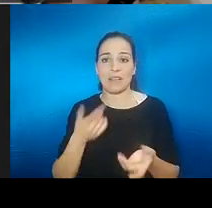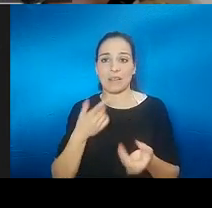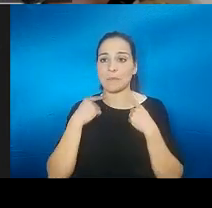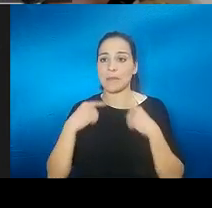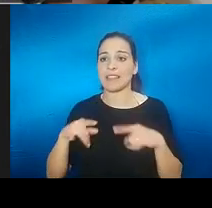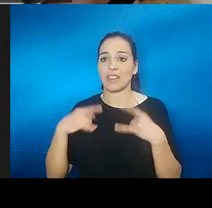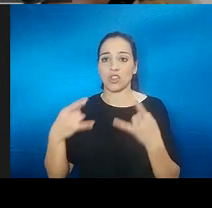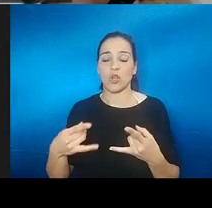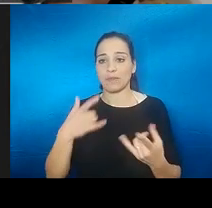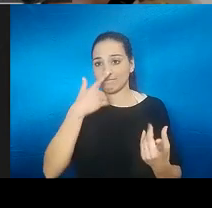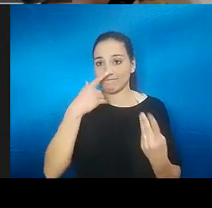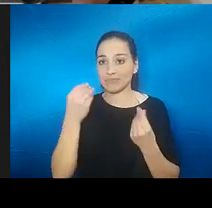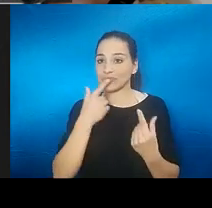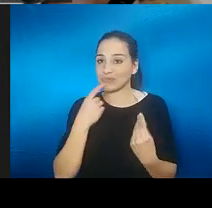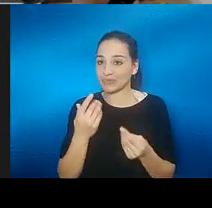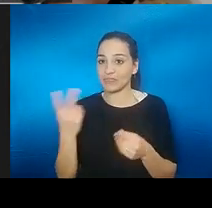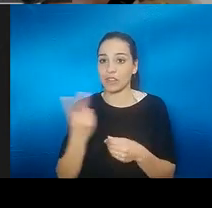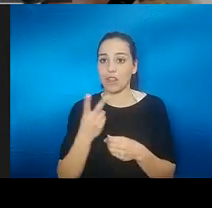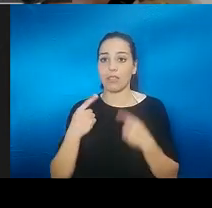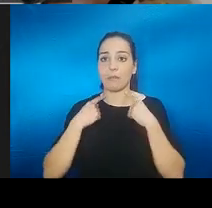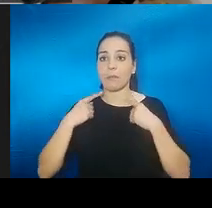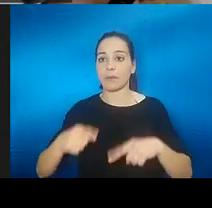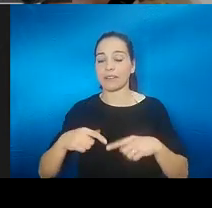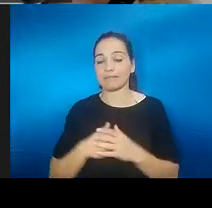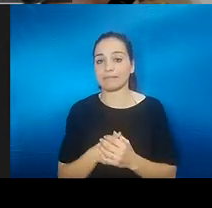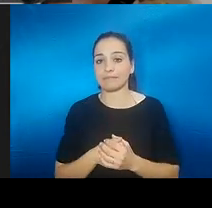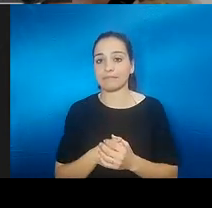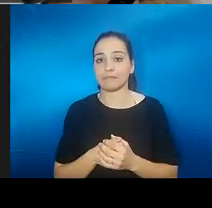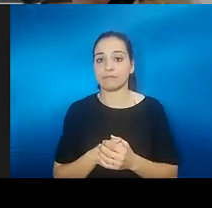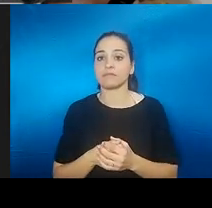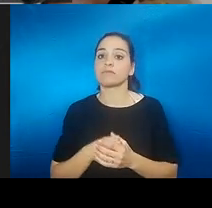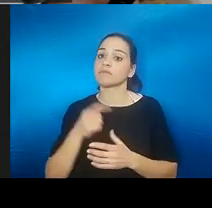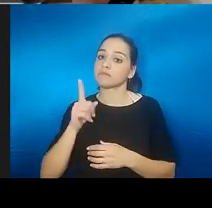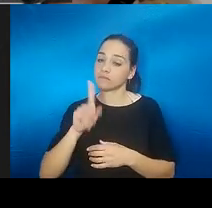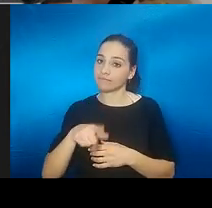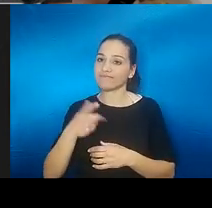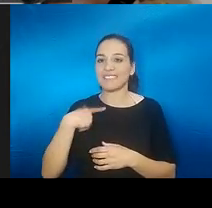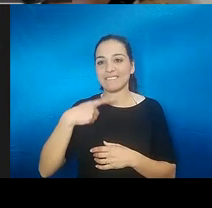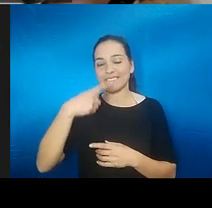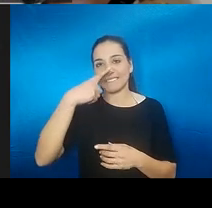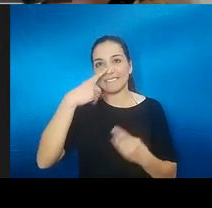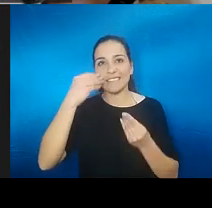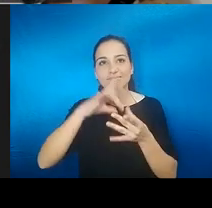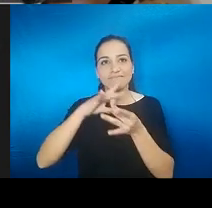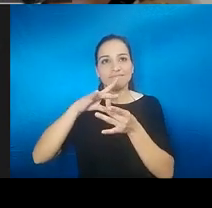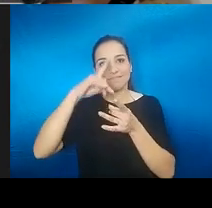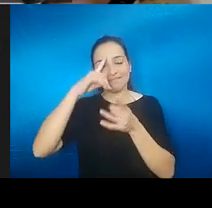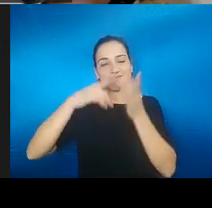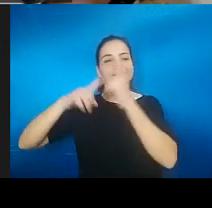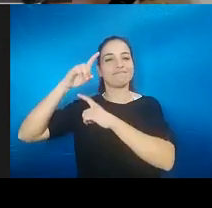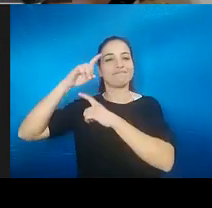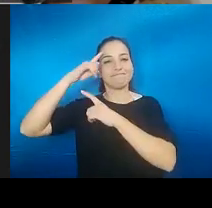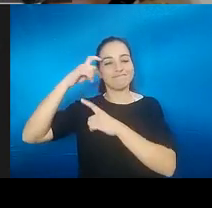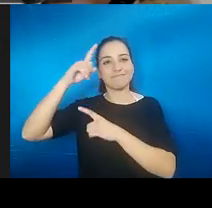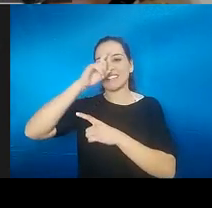pérdida del olfato. Luego también habéis comentado, la importancia no solo para evocar recuerdos, sino incluso para fijar la memoria, como el